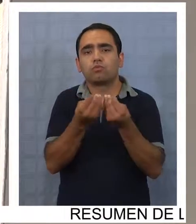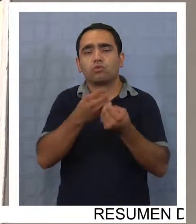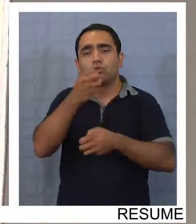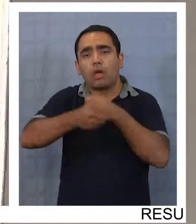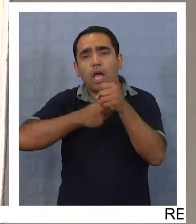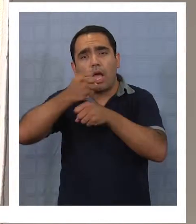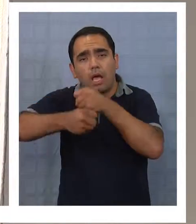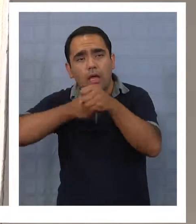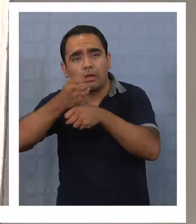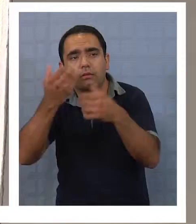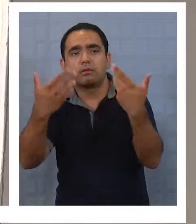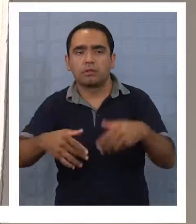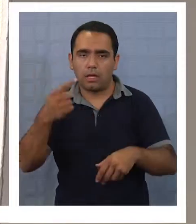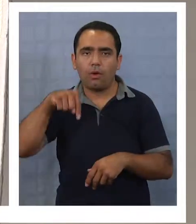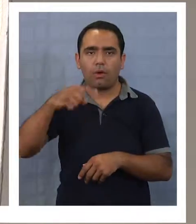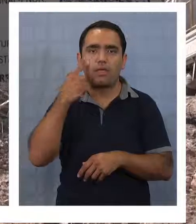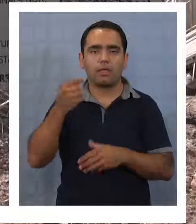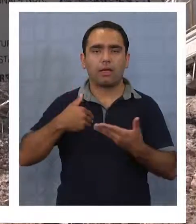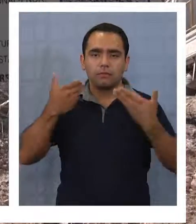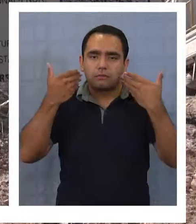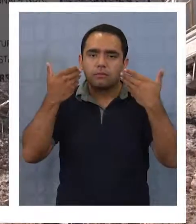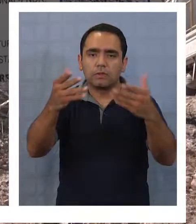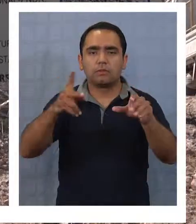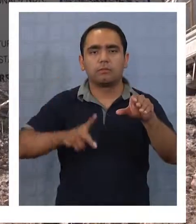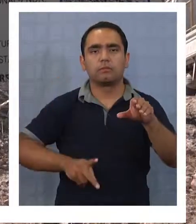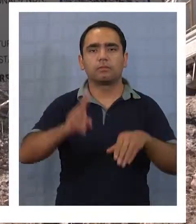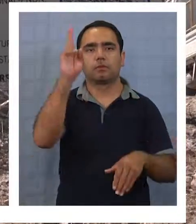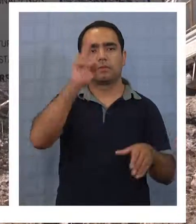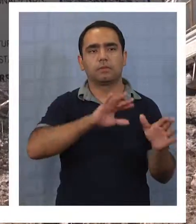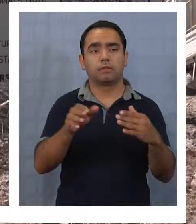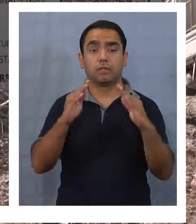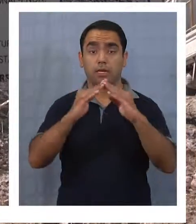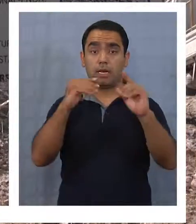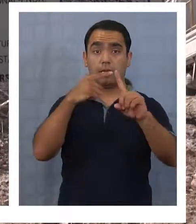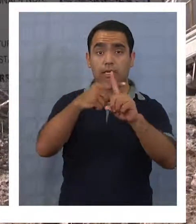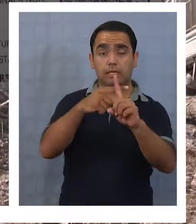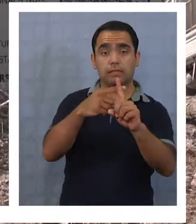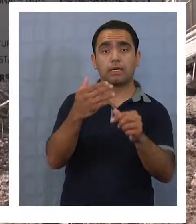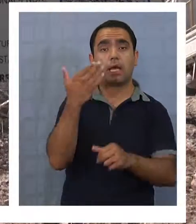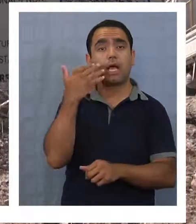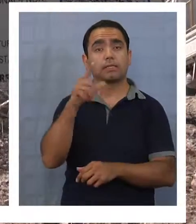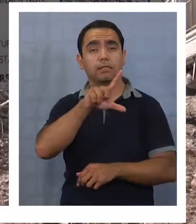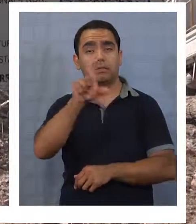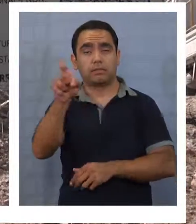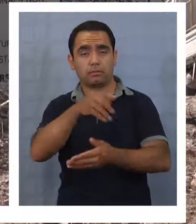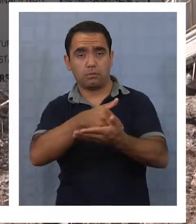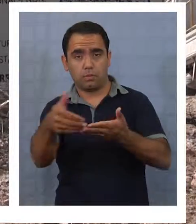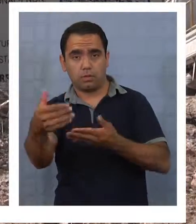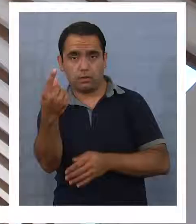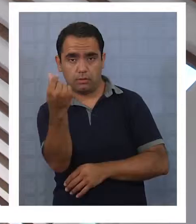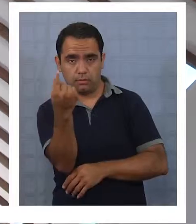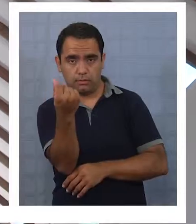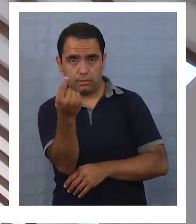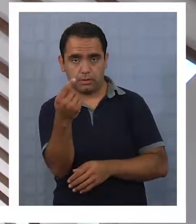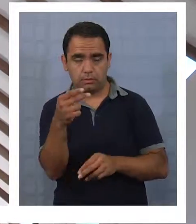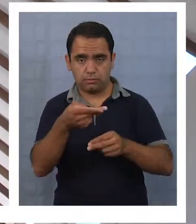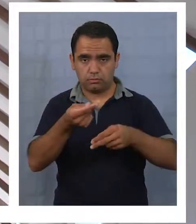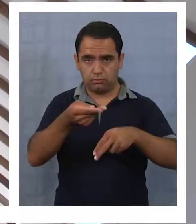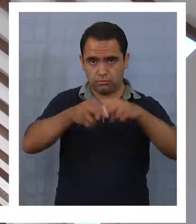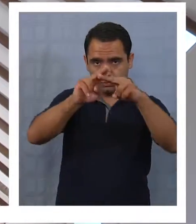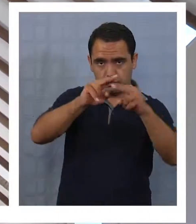años de trabajo, logramos entregarla hoy. La iglesia, que contempló una inversión de casi 700 millones de pesos,